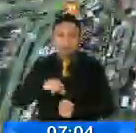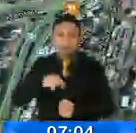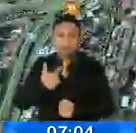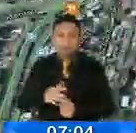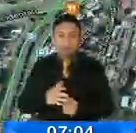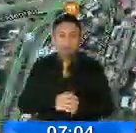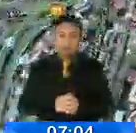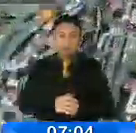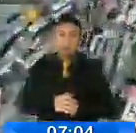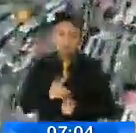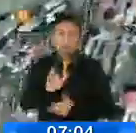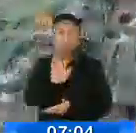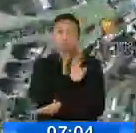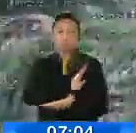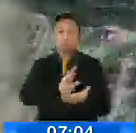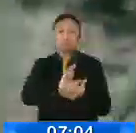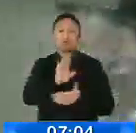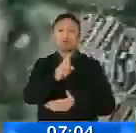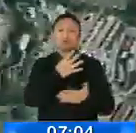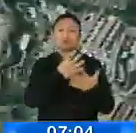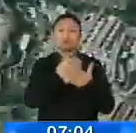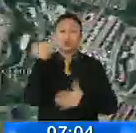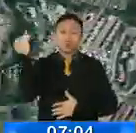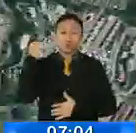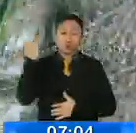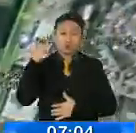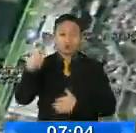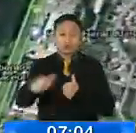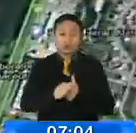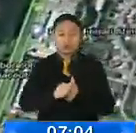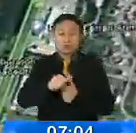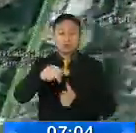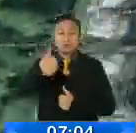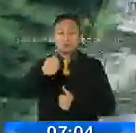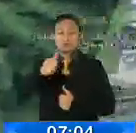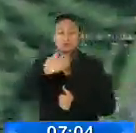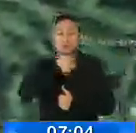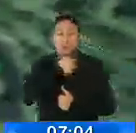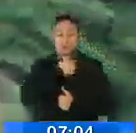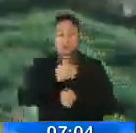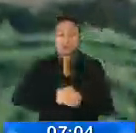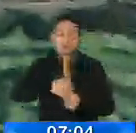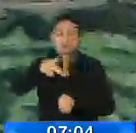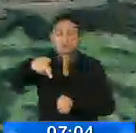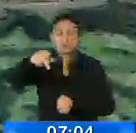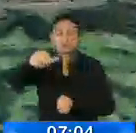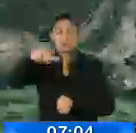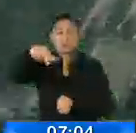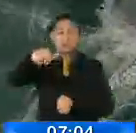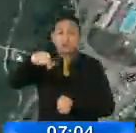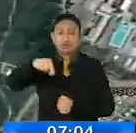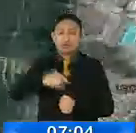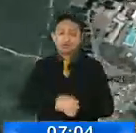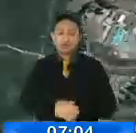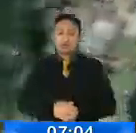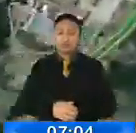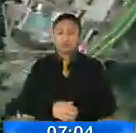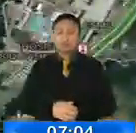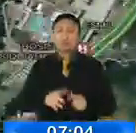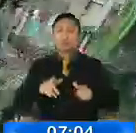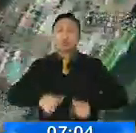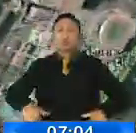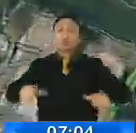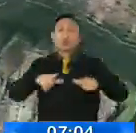Carcelén Industrial, estamos cercanas a la Panamericana, ahí estamos viendo cercanos a Carcelén también, zonas en las cuales